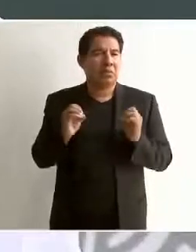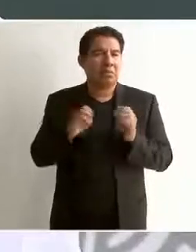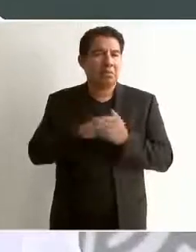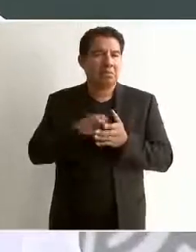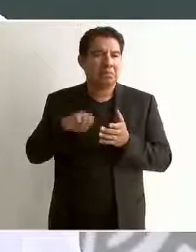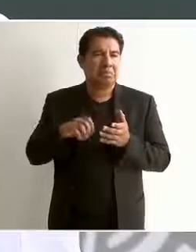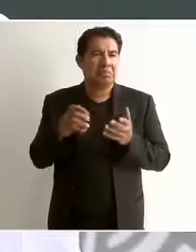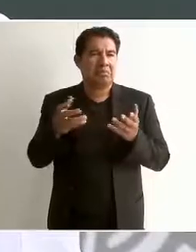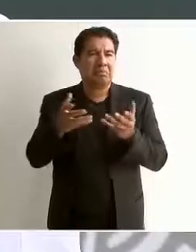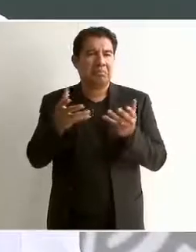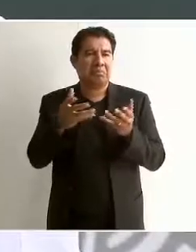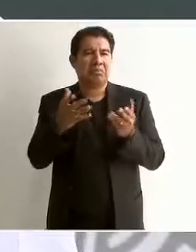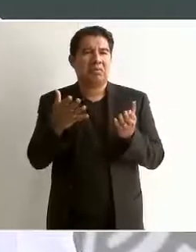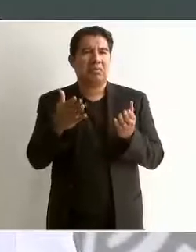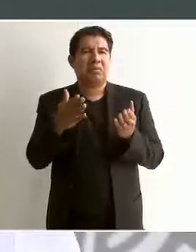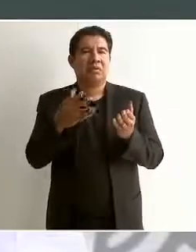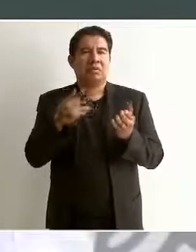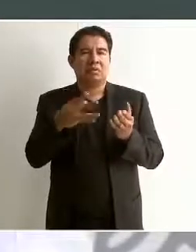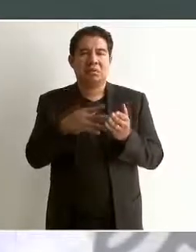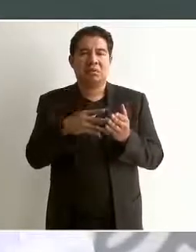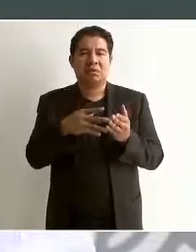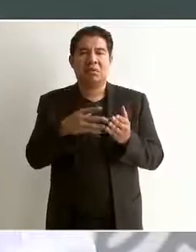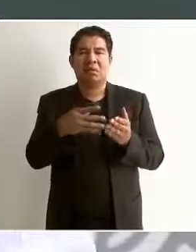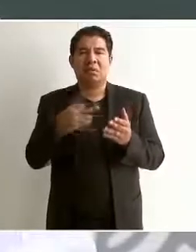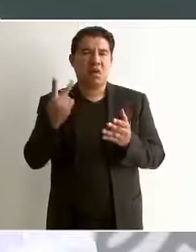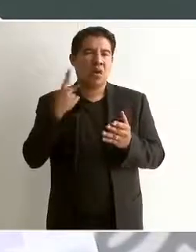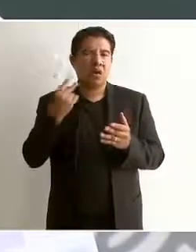continúen la corrupción?